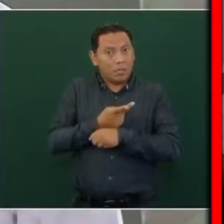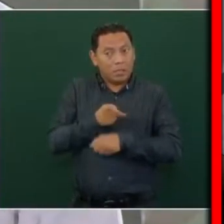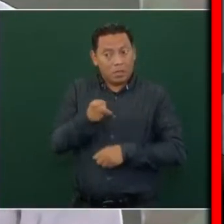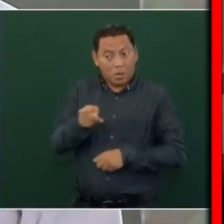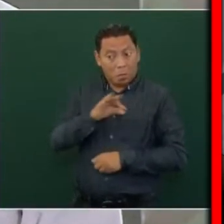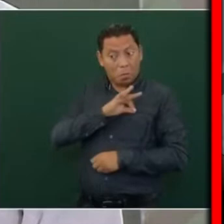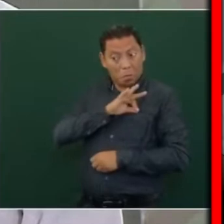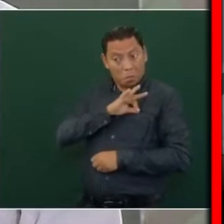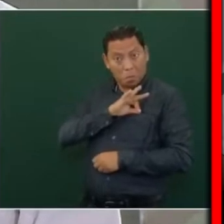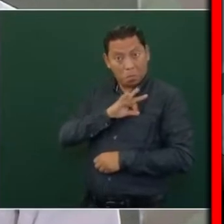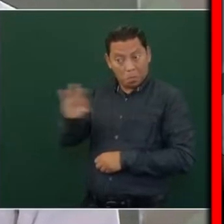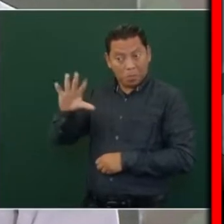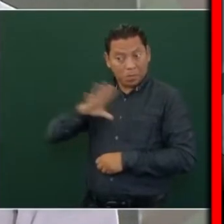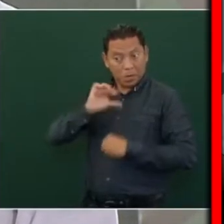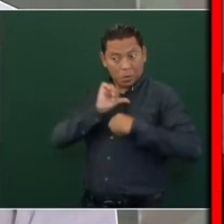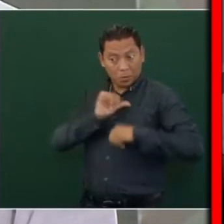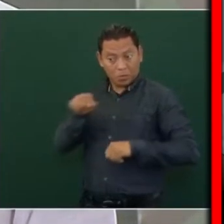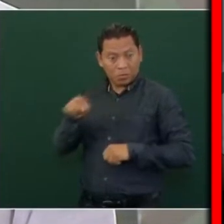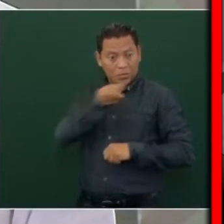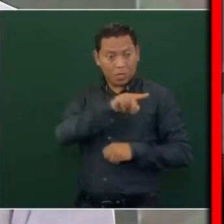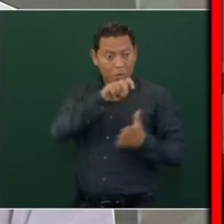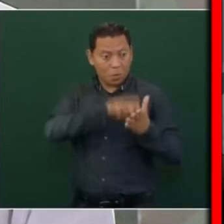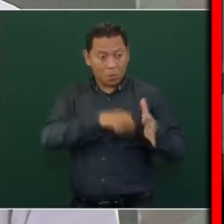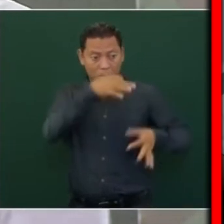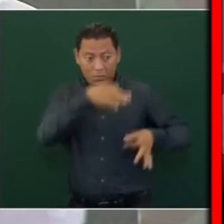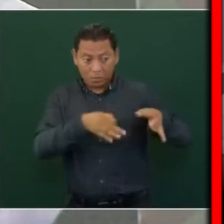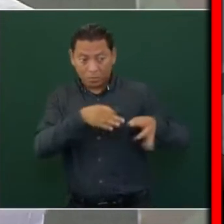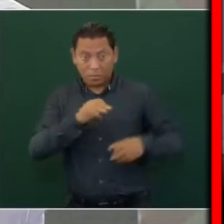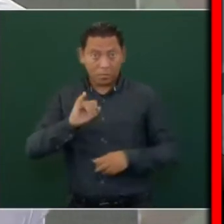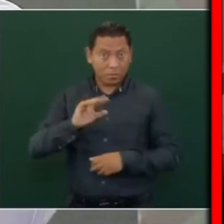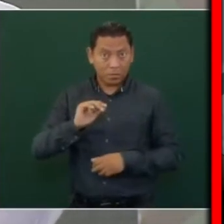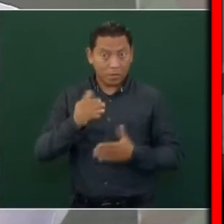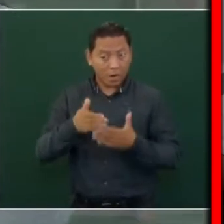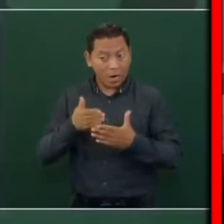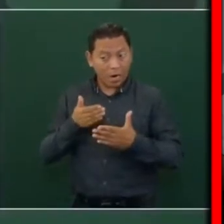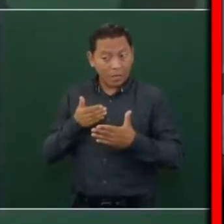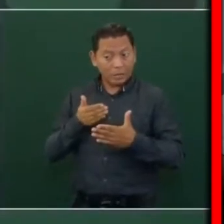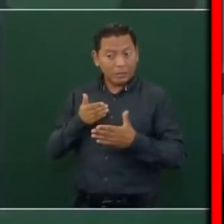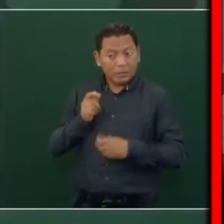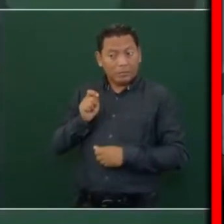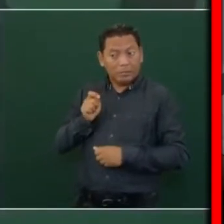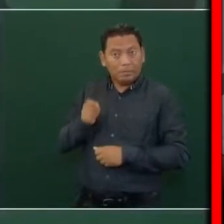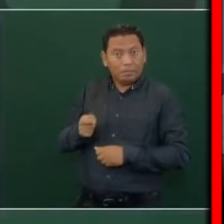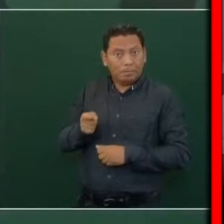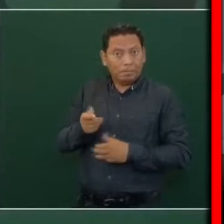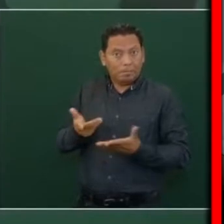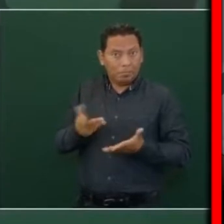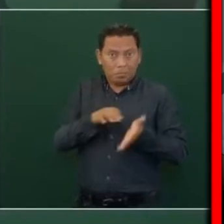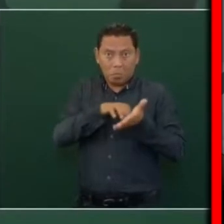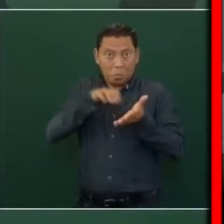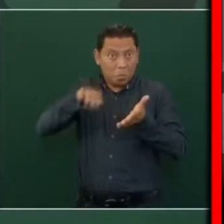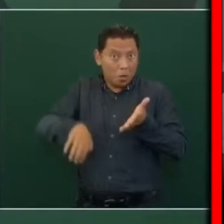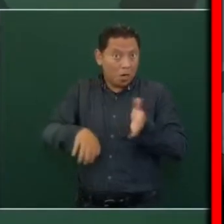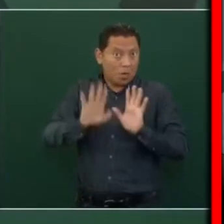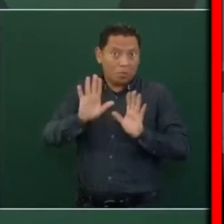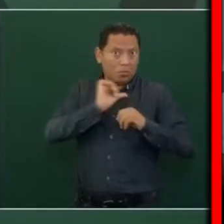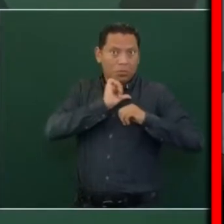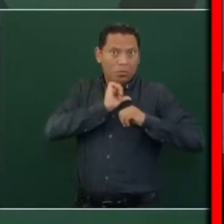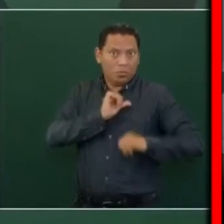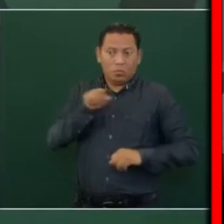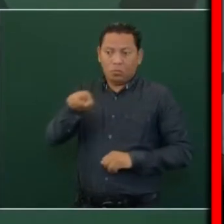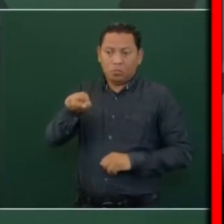para eso, porque es el que un poder intervenga